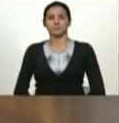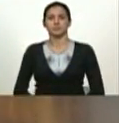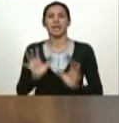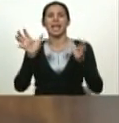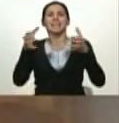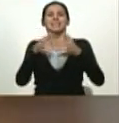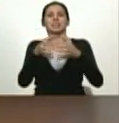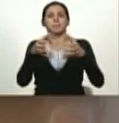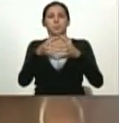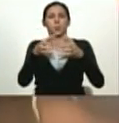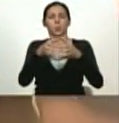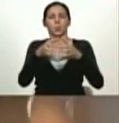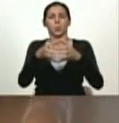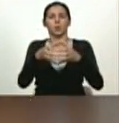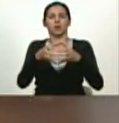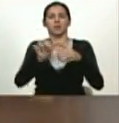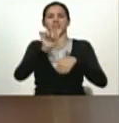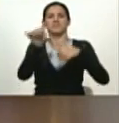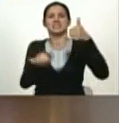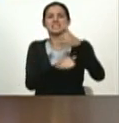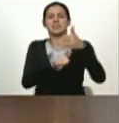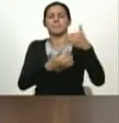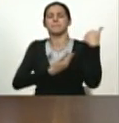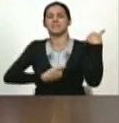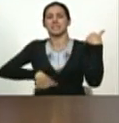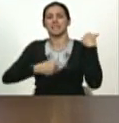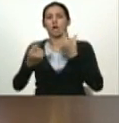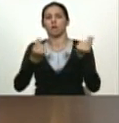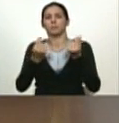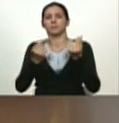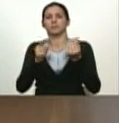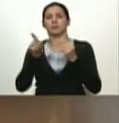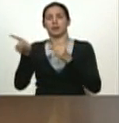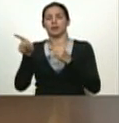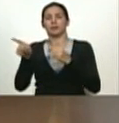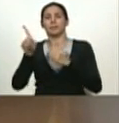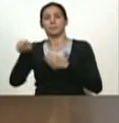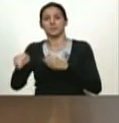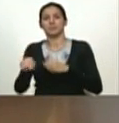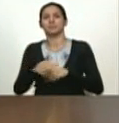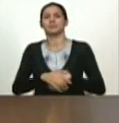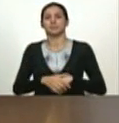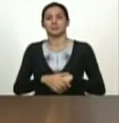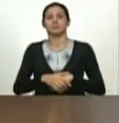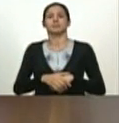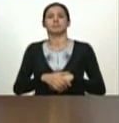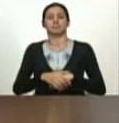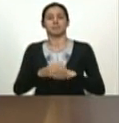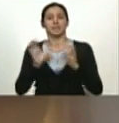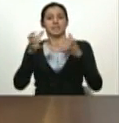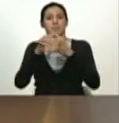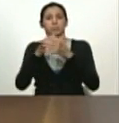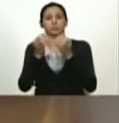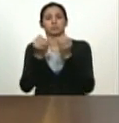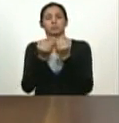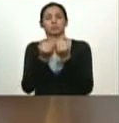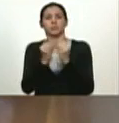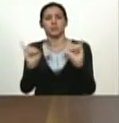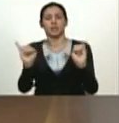equipo dentro de la vicepresidencia económica el equipo de soberanía y seguridad alimentaria es un hombre bueno que sabe mandar